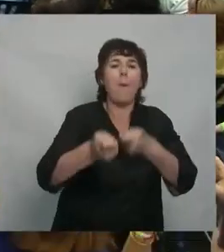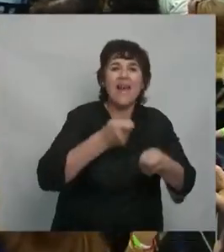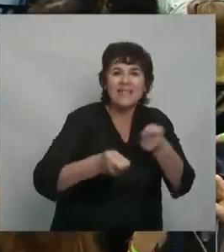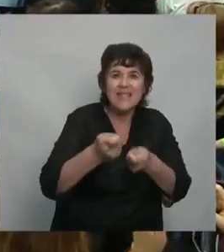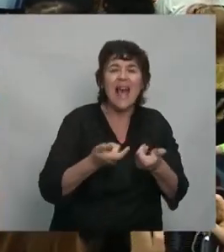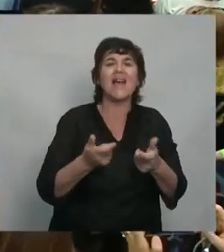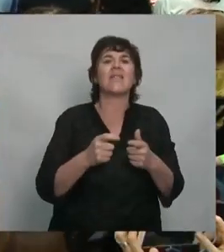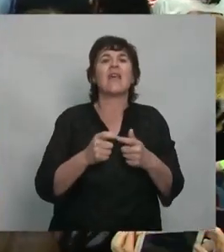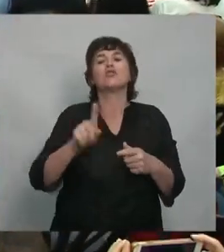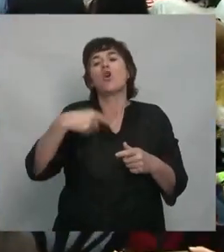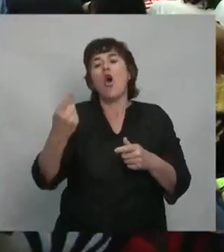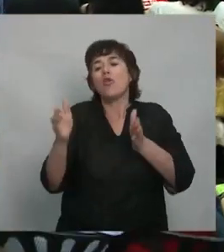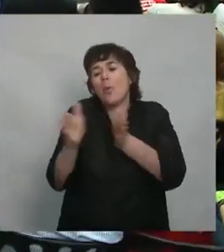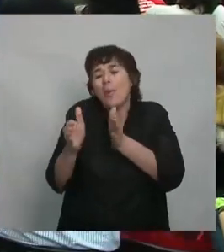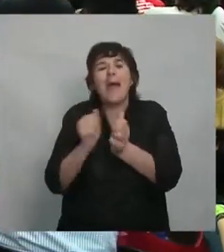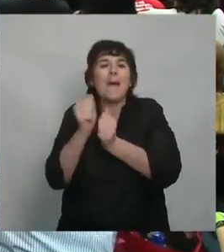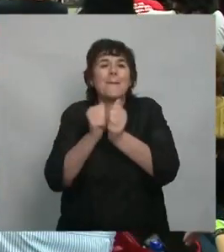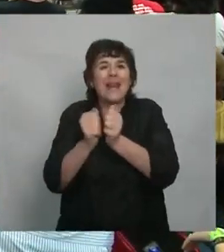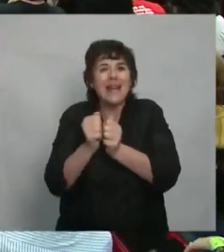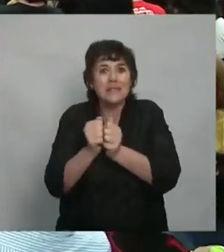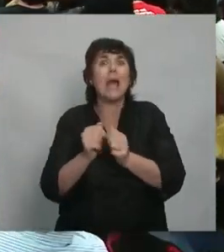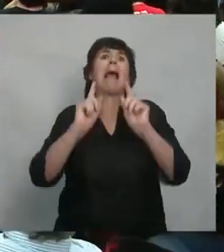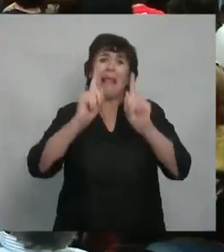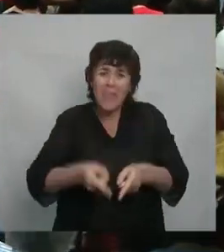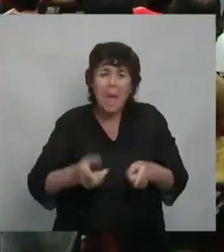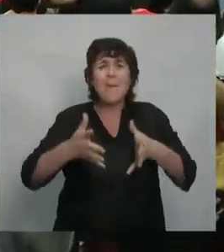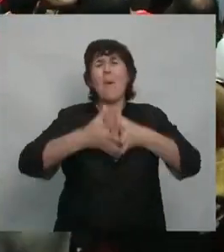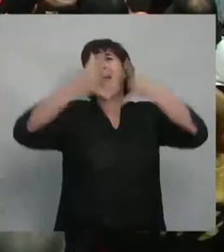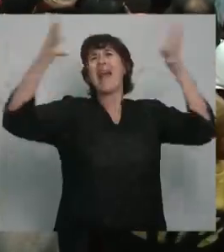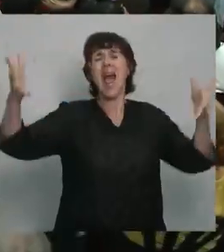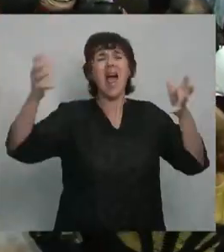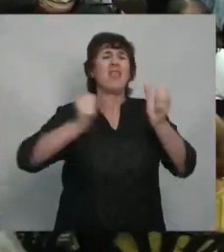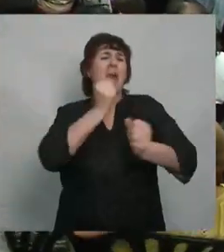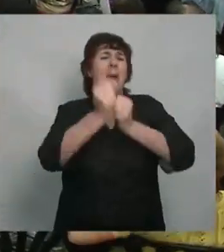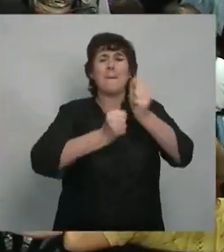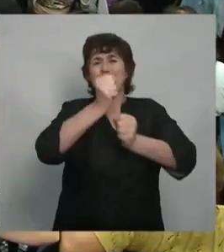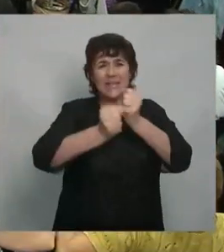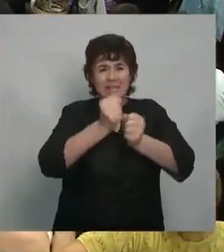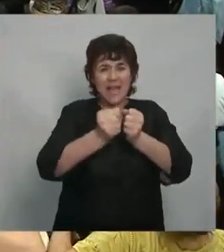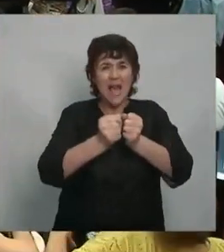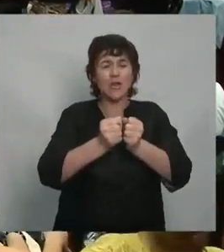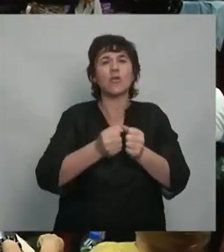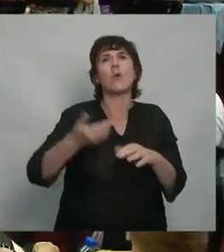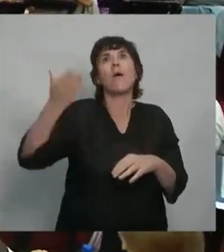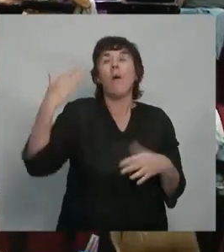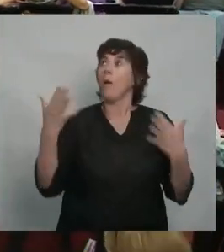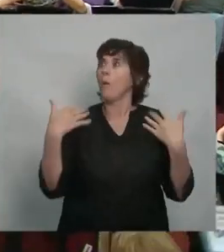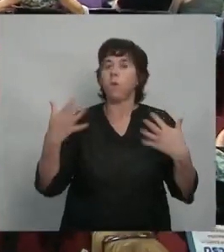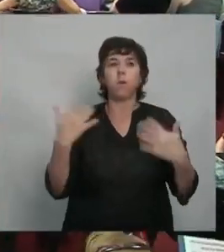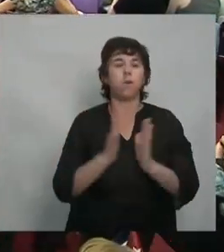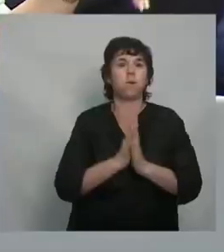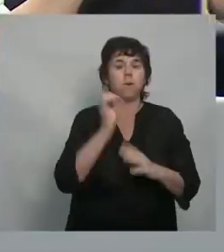ni qué hablar con pequeños y medianos empresarios, ni qué hablar con grandes empresarios. El otro día estábamos, Dios mío, qué calor,